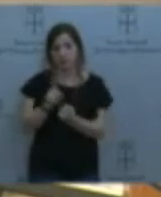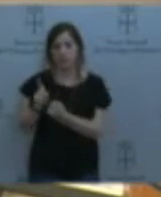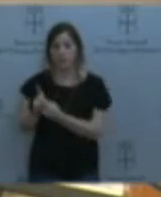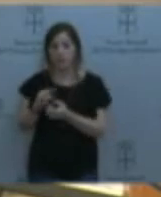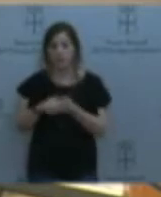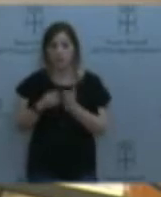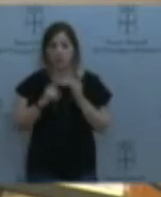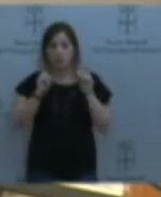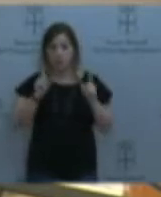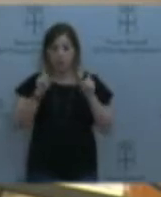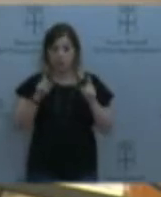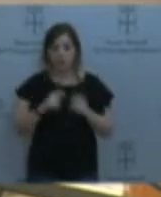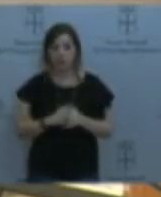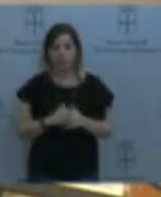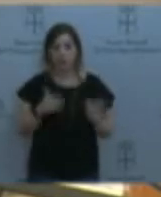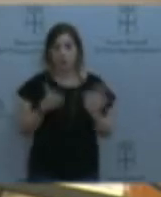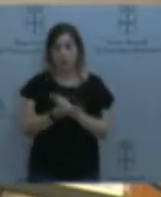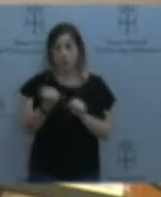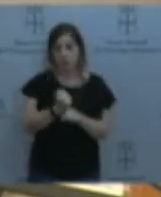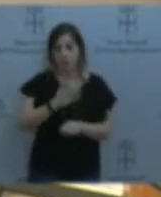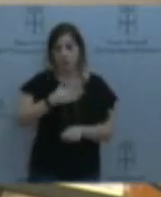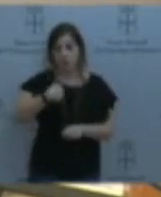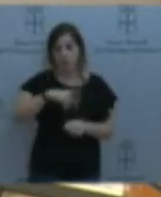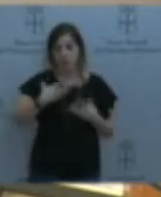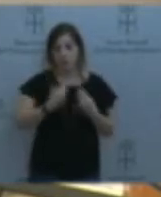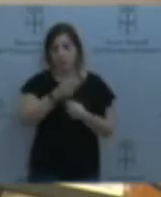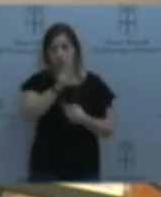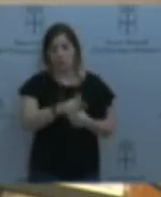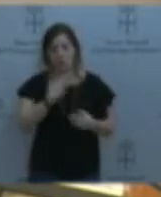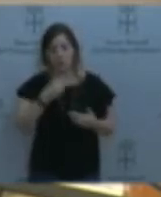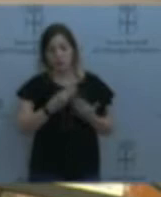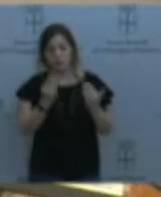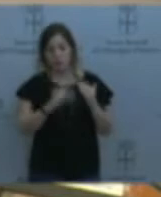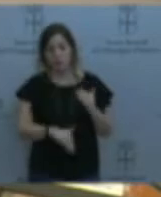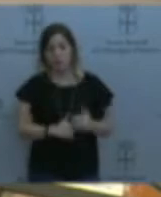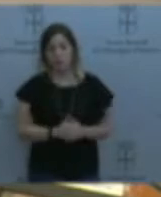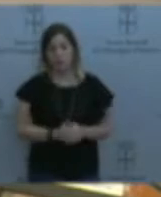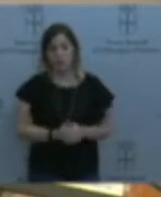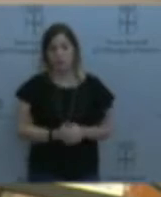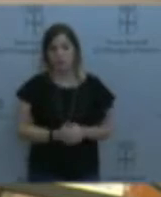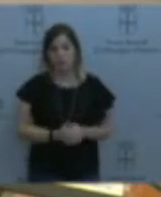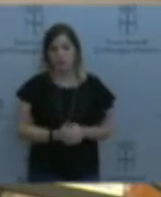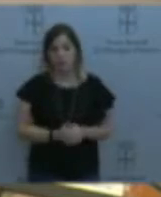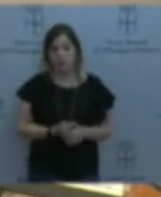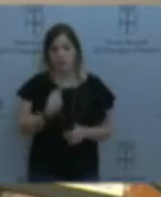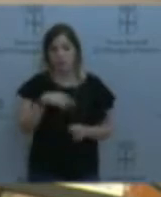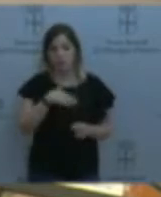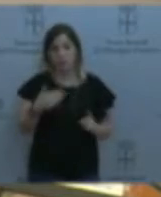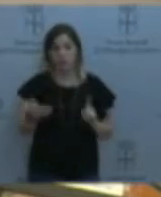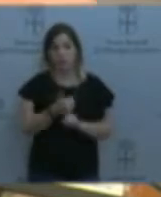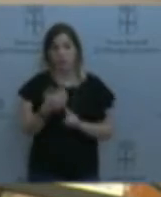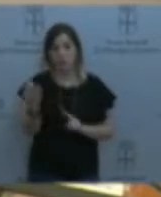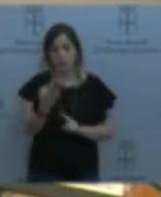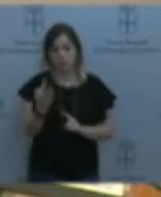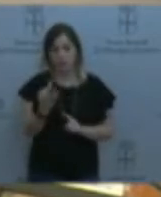con ese menor o con esa menor. ¿Qué queremos conseguir siempre con nuestro trabajo? Primero, el